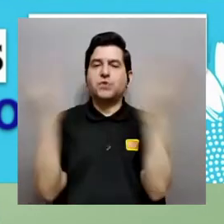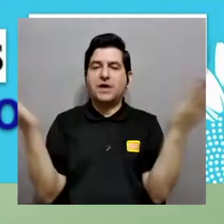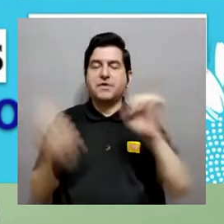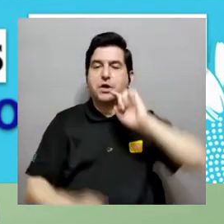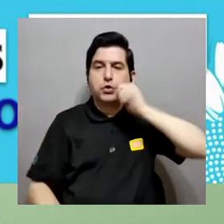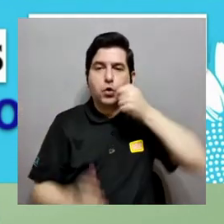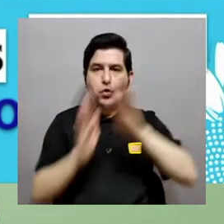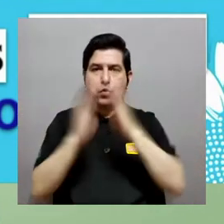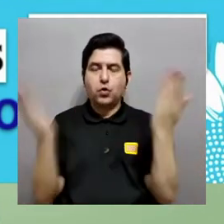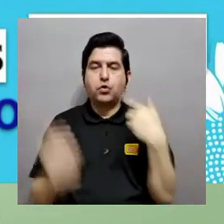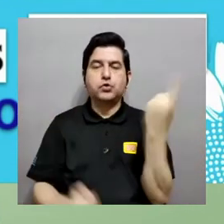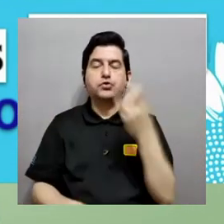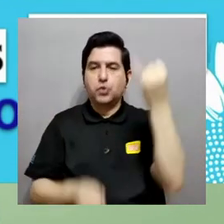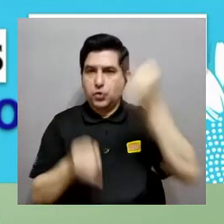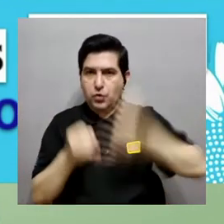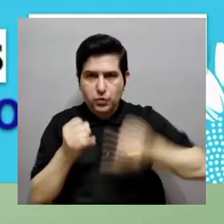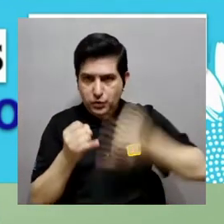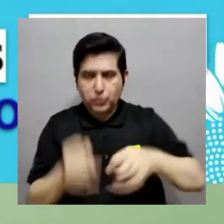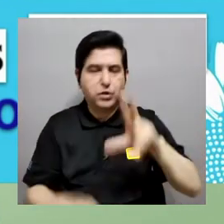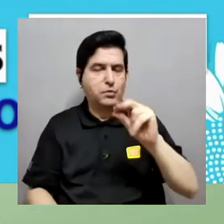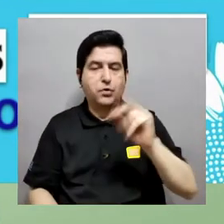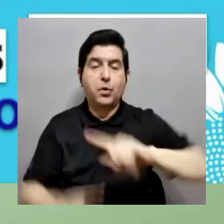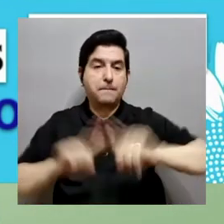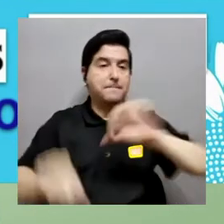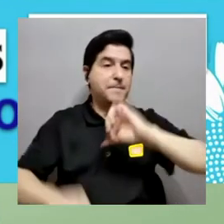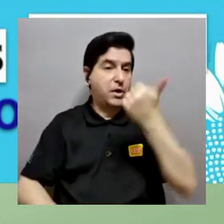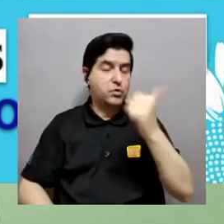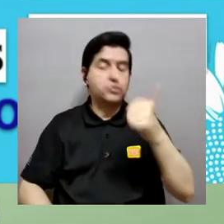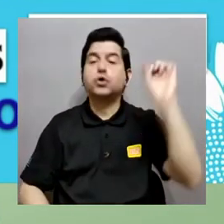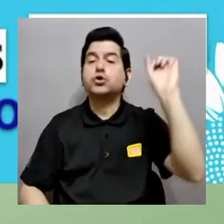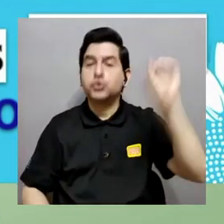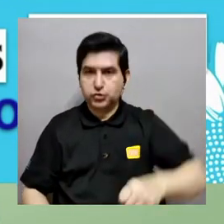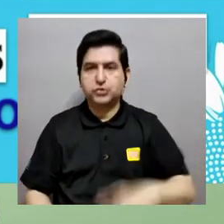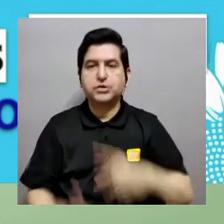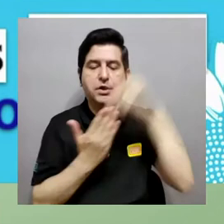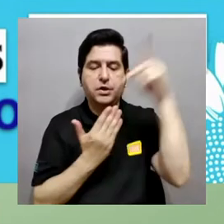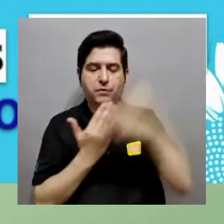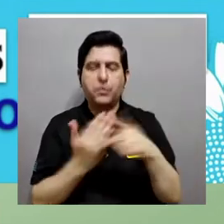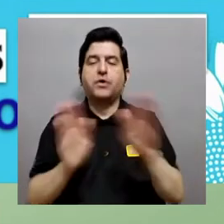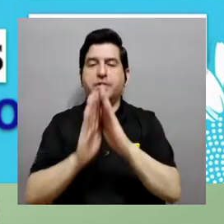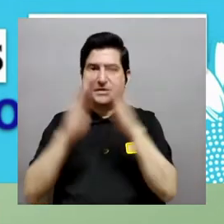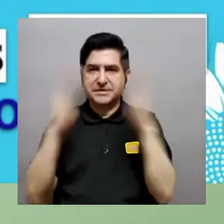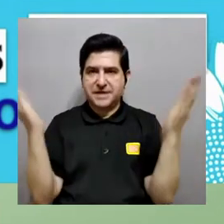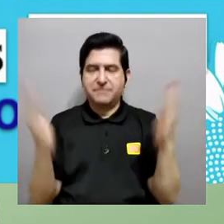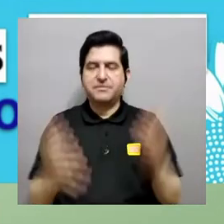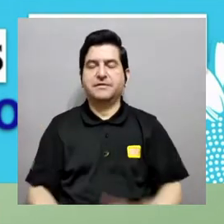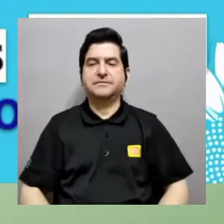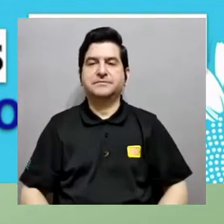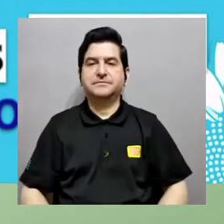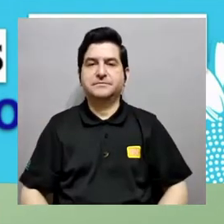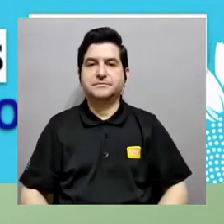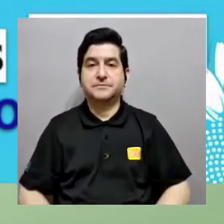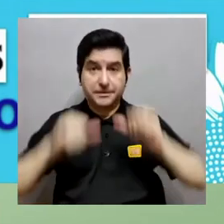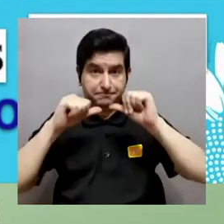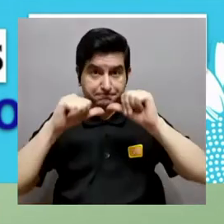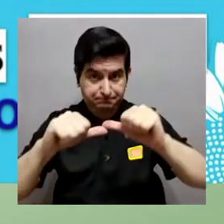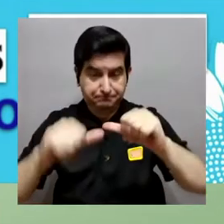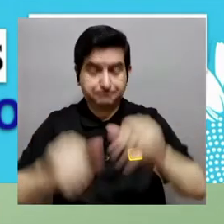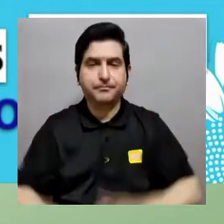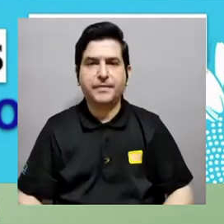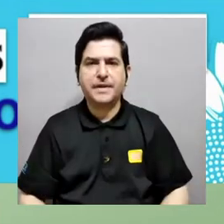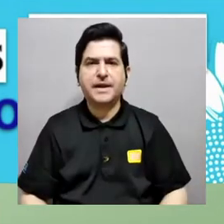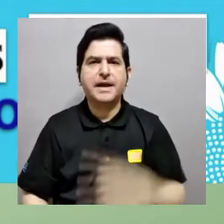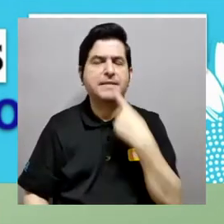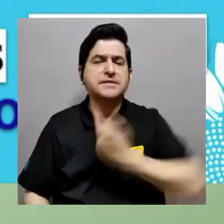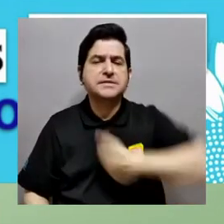programas son de software de licencia abierta, de código abierto, salvo este Consol Multifysics es el único que no, pero todos los demás sí son software